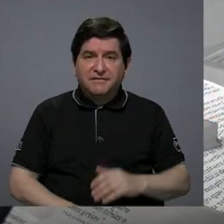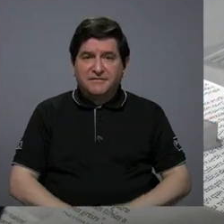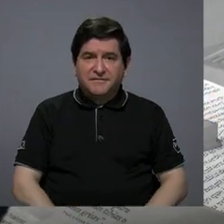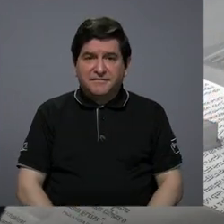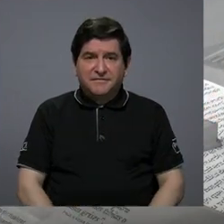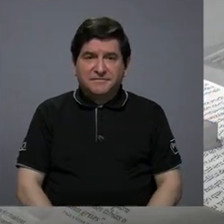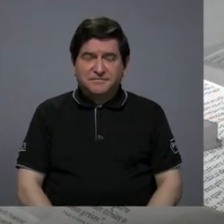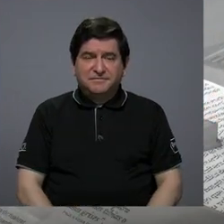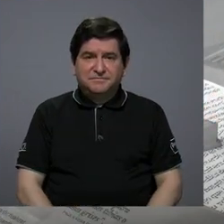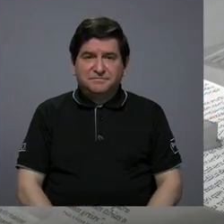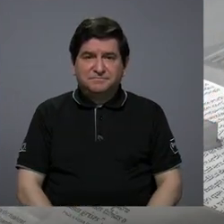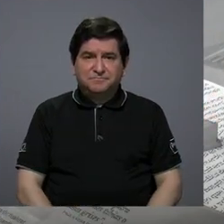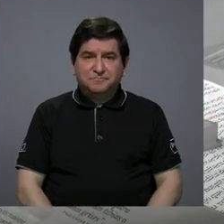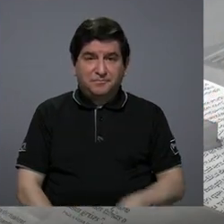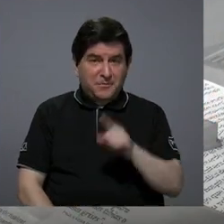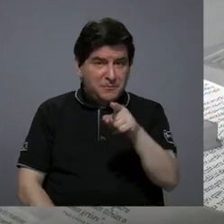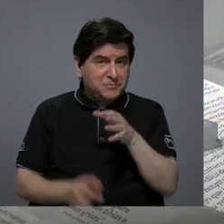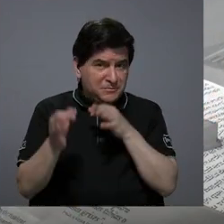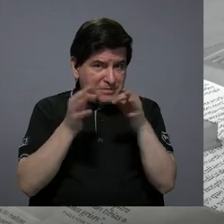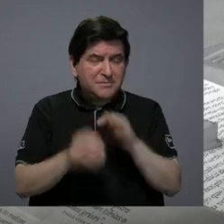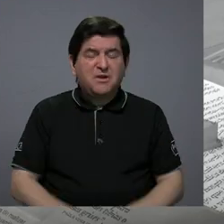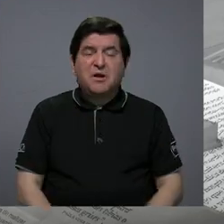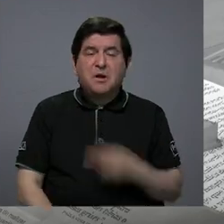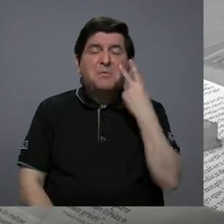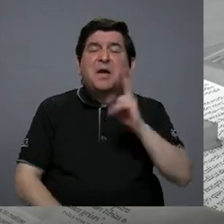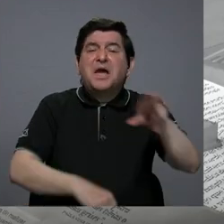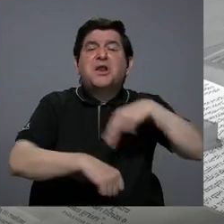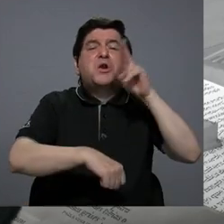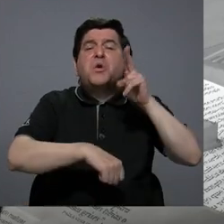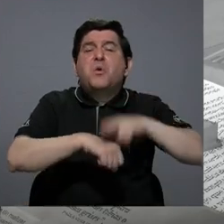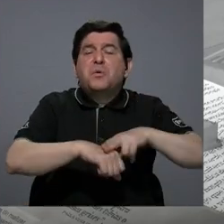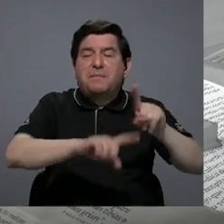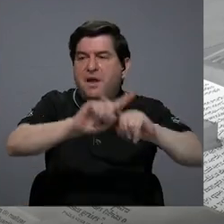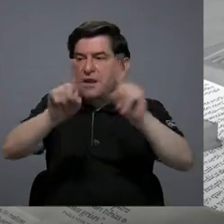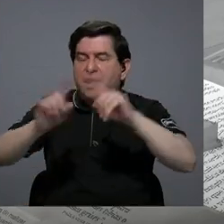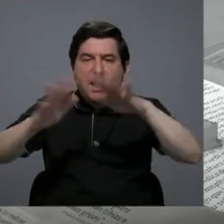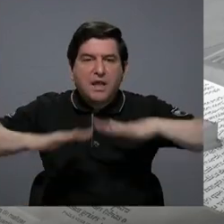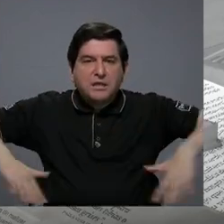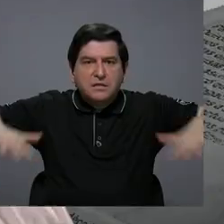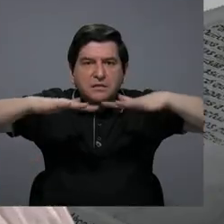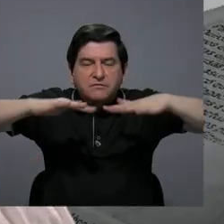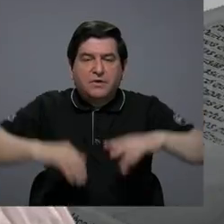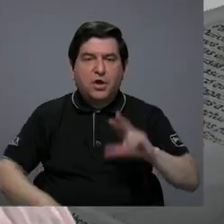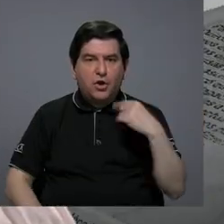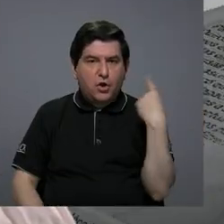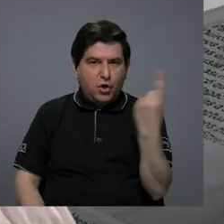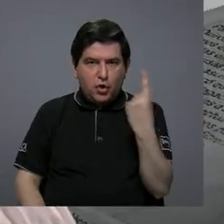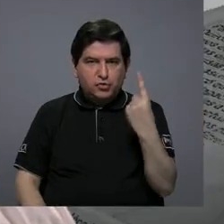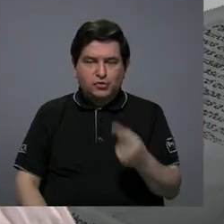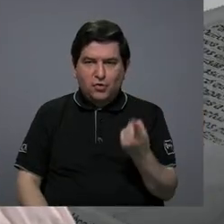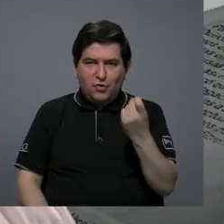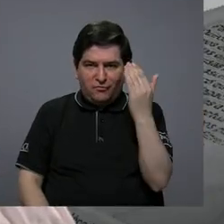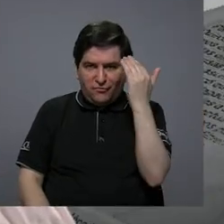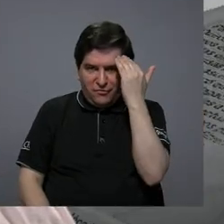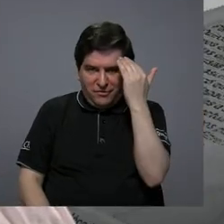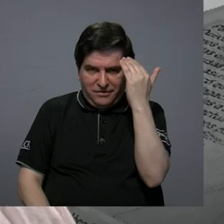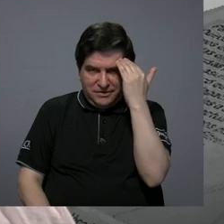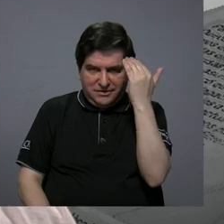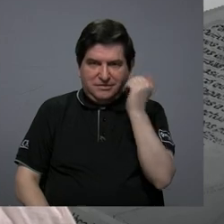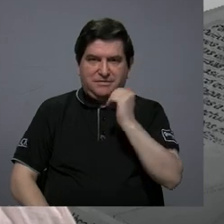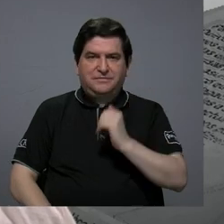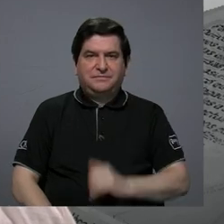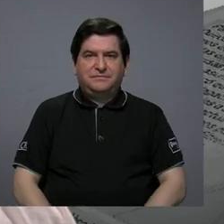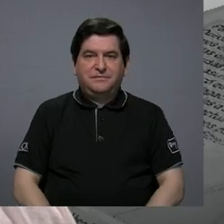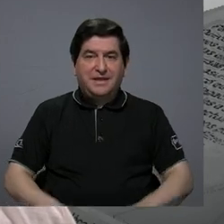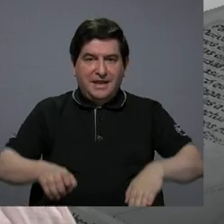bueno lo que usted decía a normalizarlo en los diferentes ámbitos no solo hay una ignorancia Alejandra